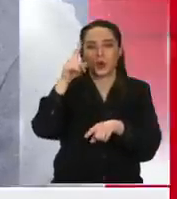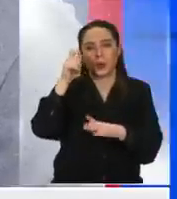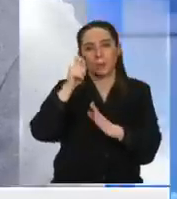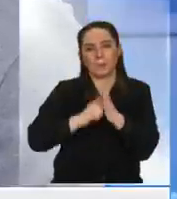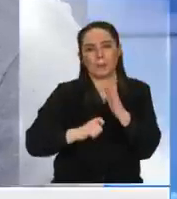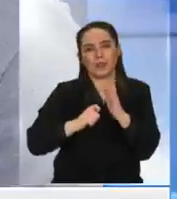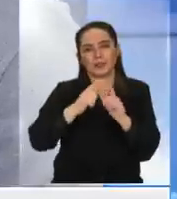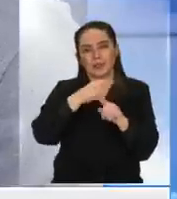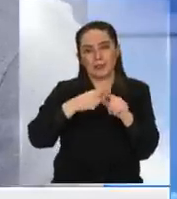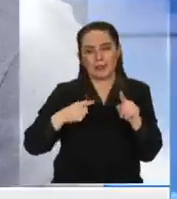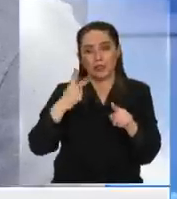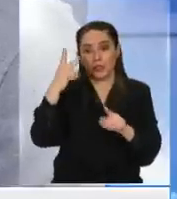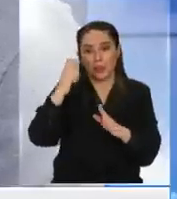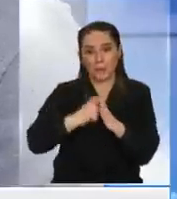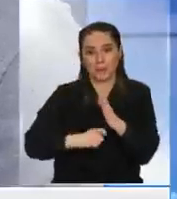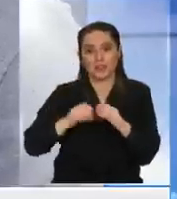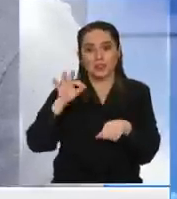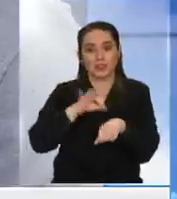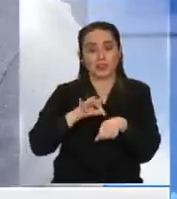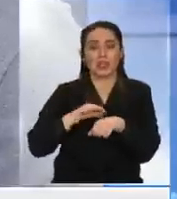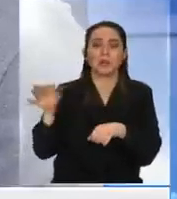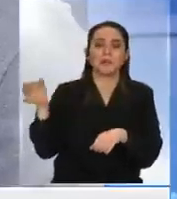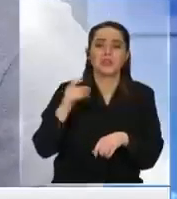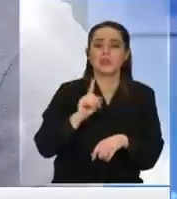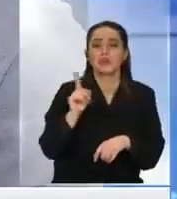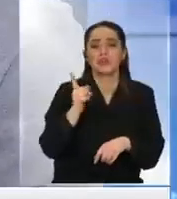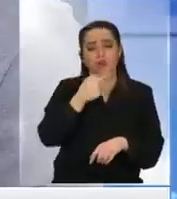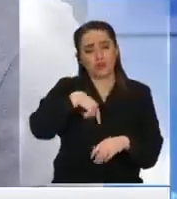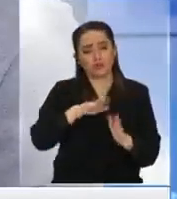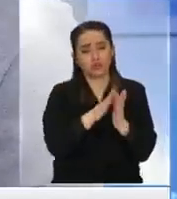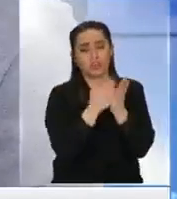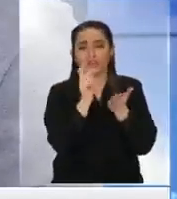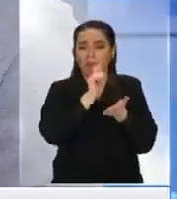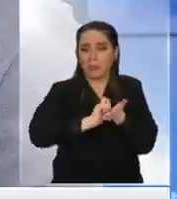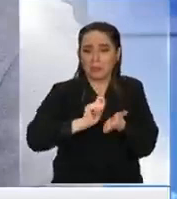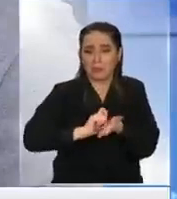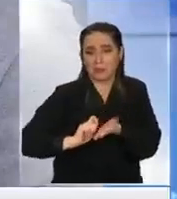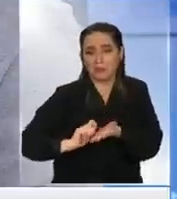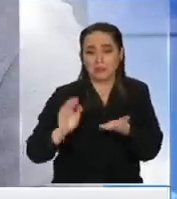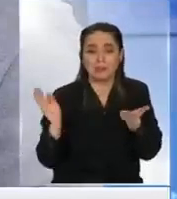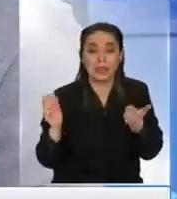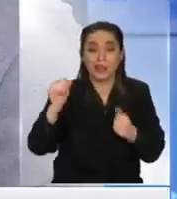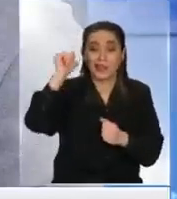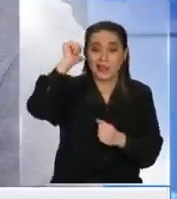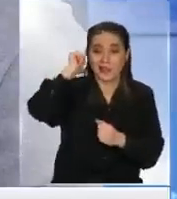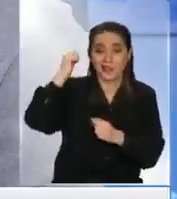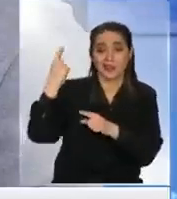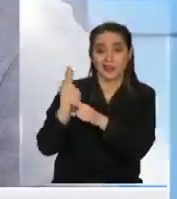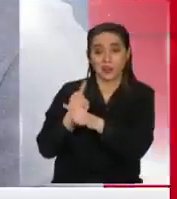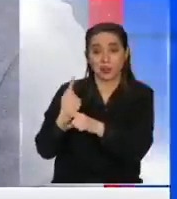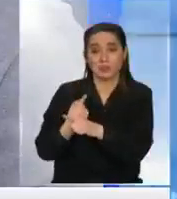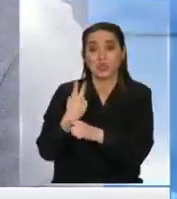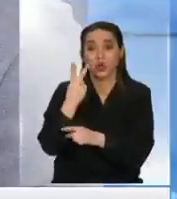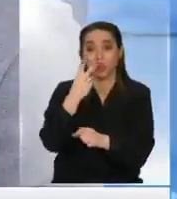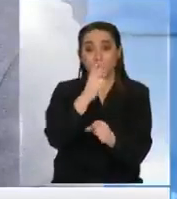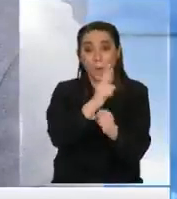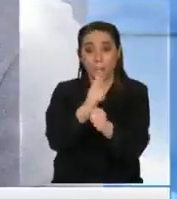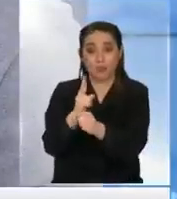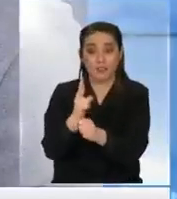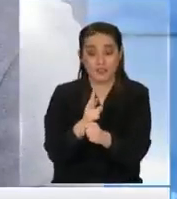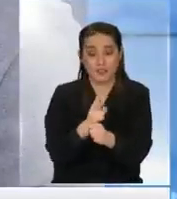dos meses justo en esa época él me dijo no mira lo escribimos nosotros y ayer conversé con dos profesoras